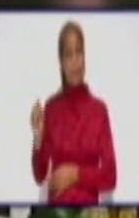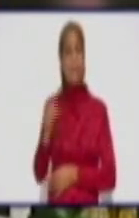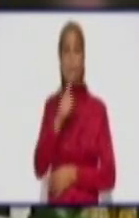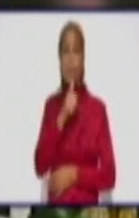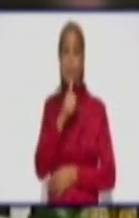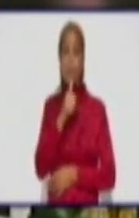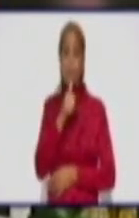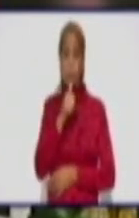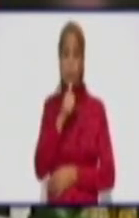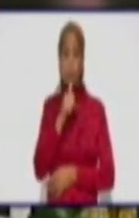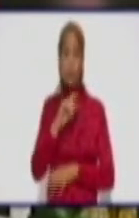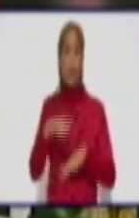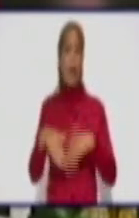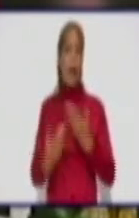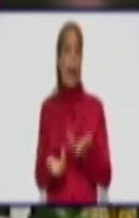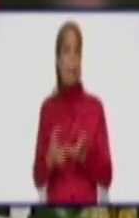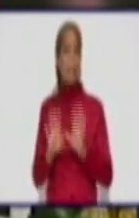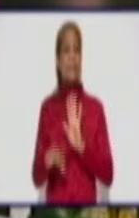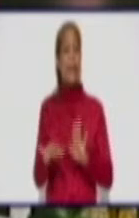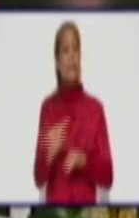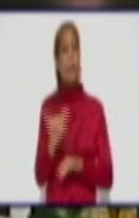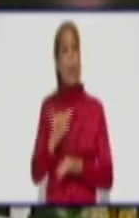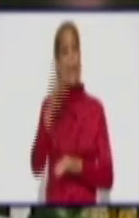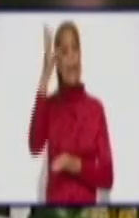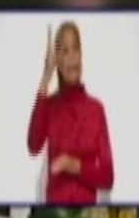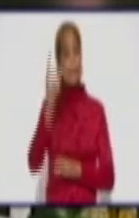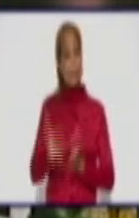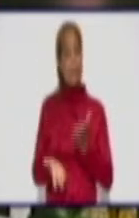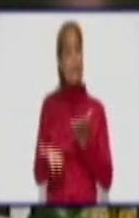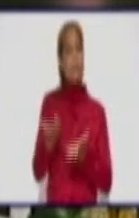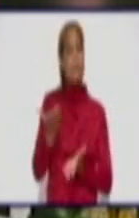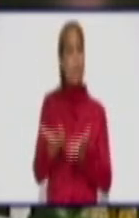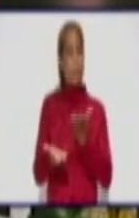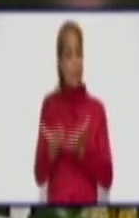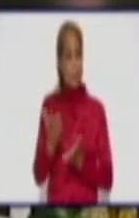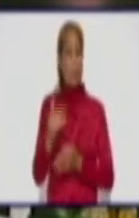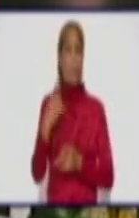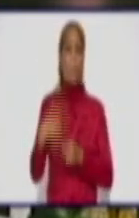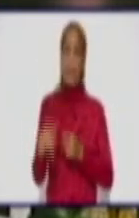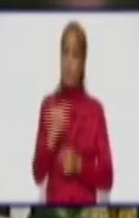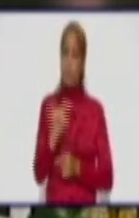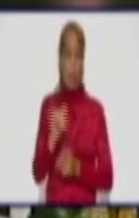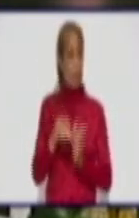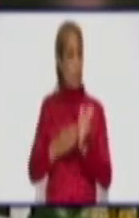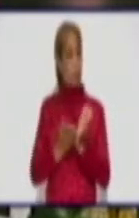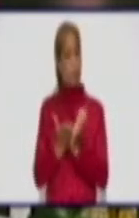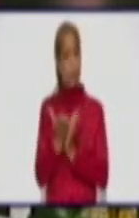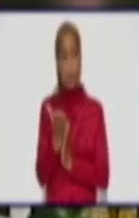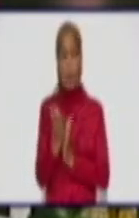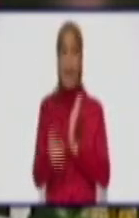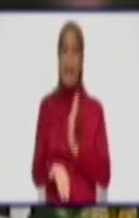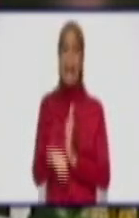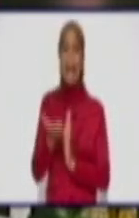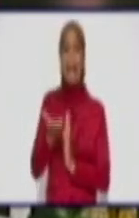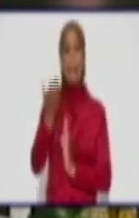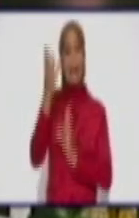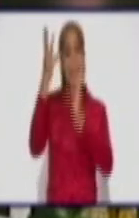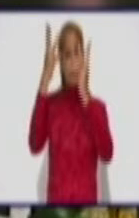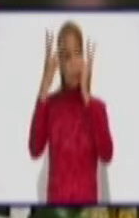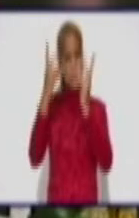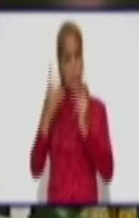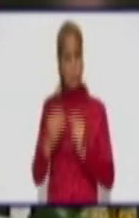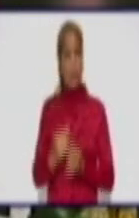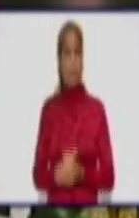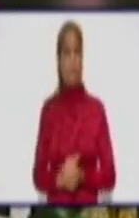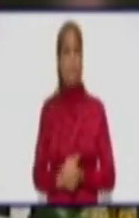pesar de que la cifra es inferior a la que reportamos ayer, pero sigue siendo una cifra elevada a la que estamos reportando diario de casos sospechosos.